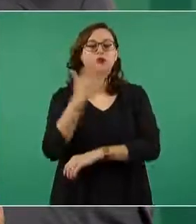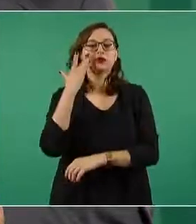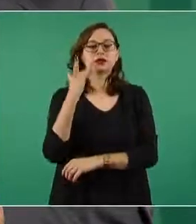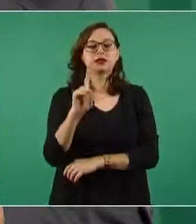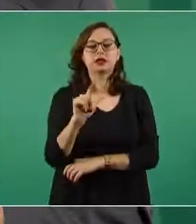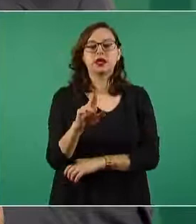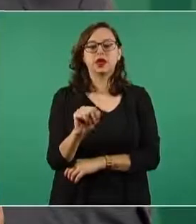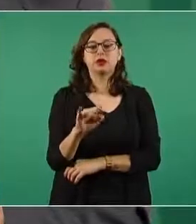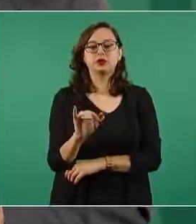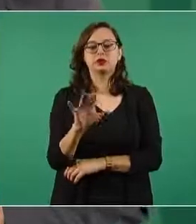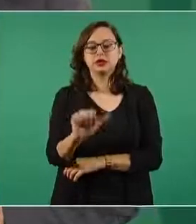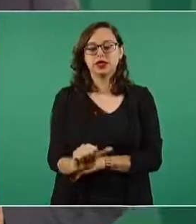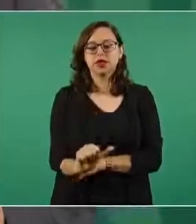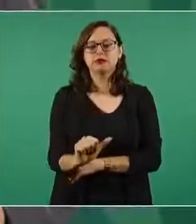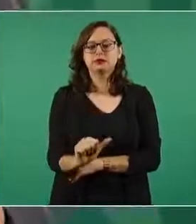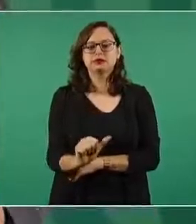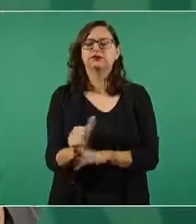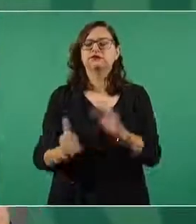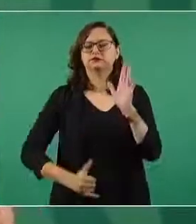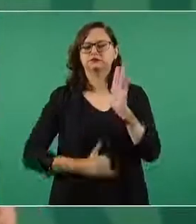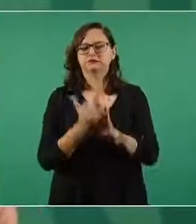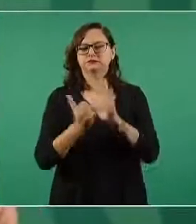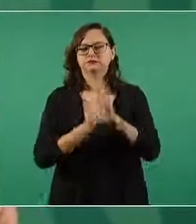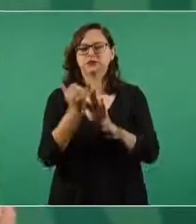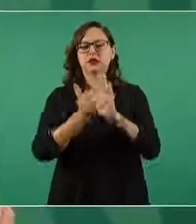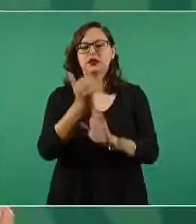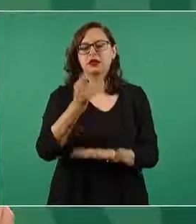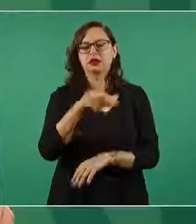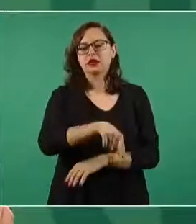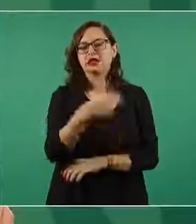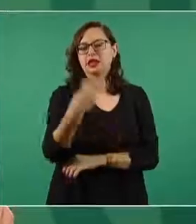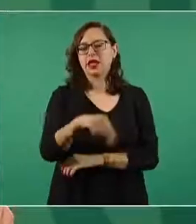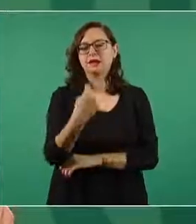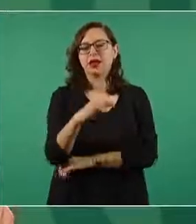Lucía, Felipe Ángeles,